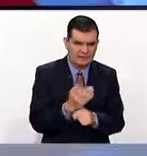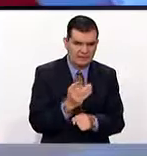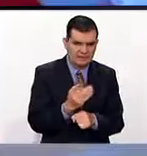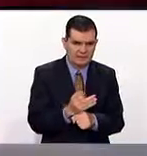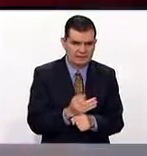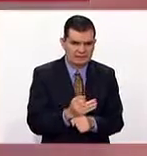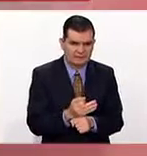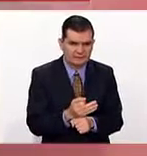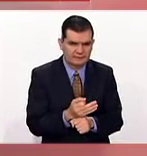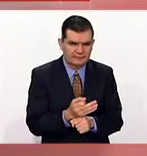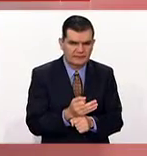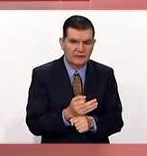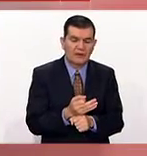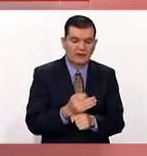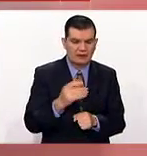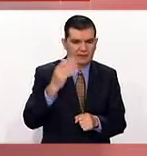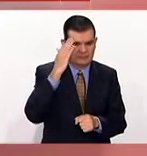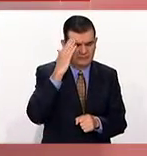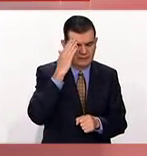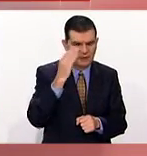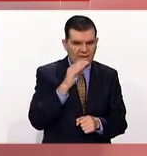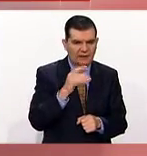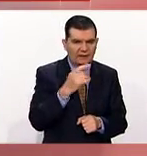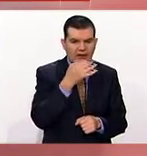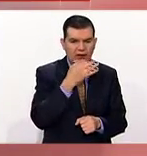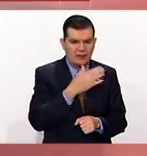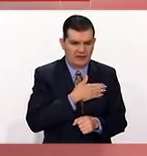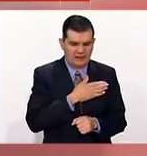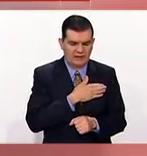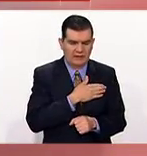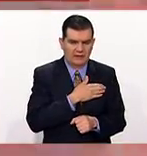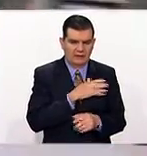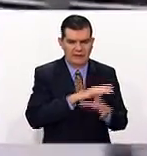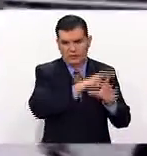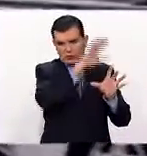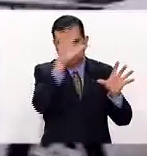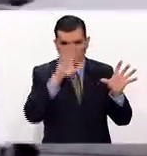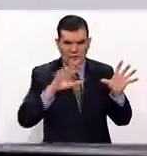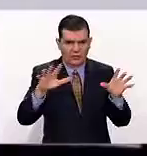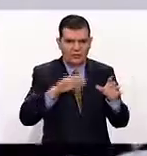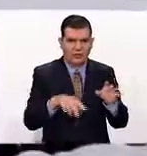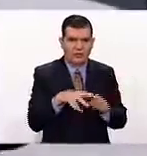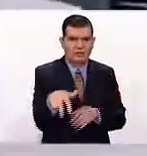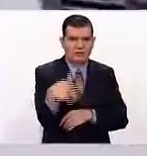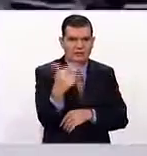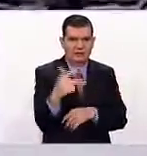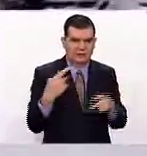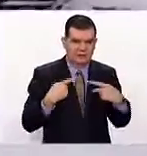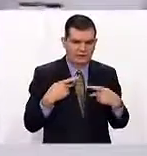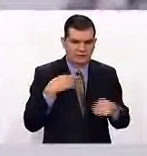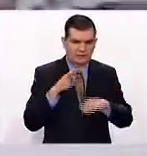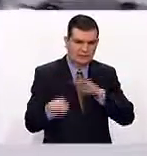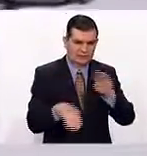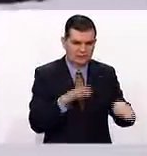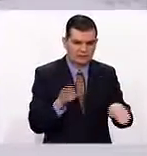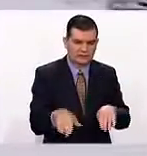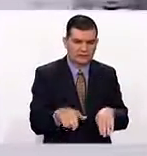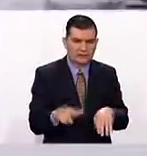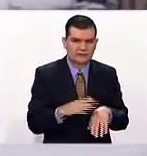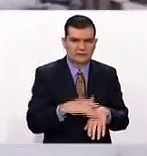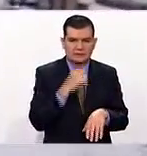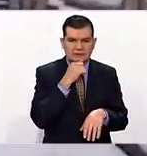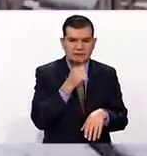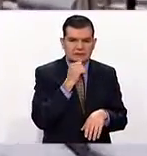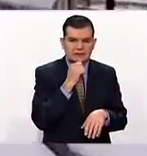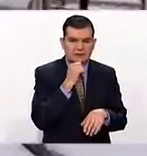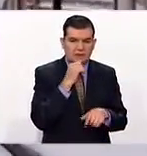Ahorita la Dirección de Epidemiología nos reporta en toda la temporada 13 personas fallecidas. Pero no me